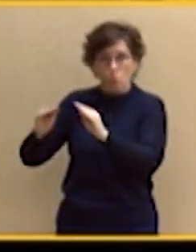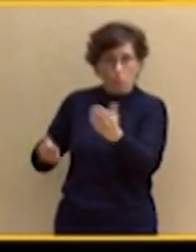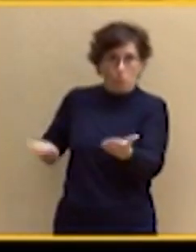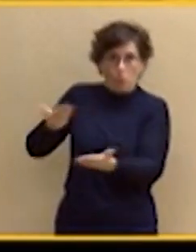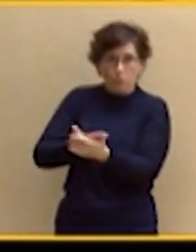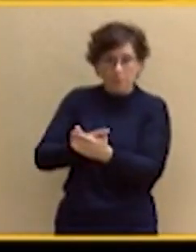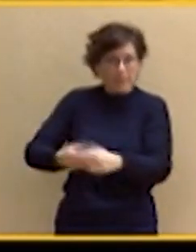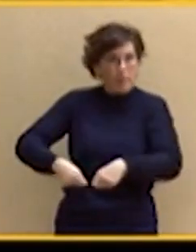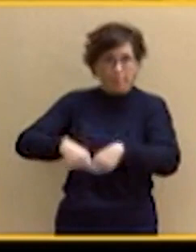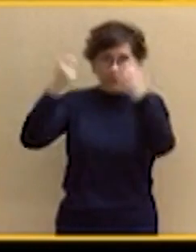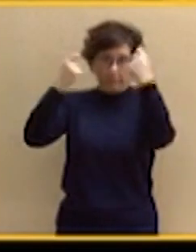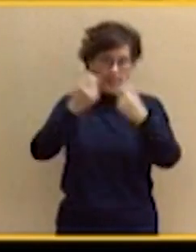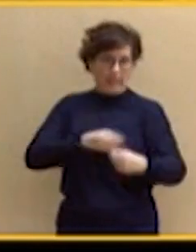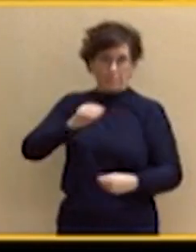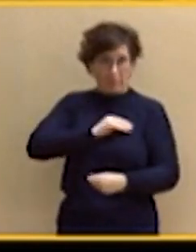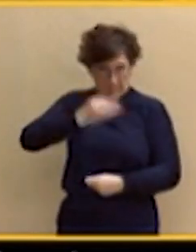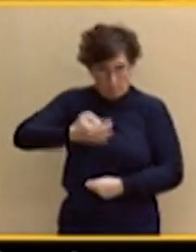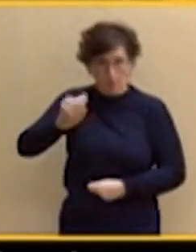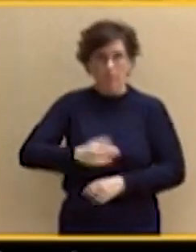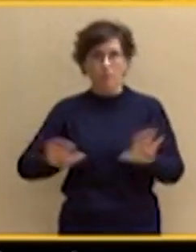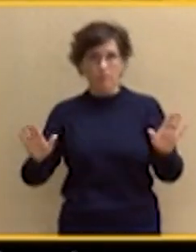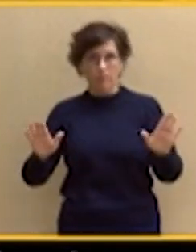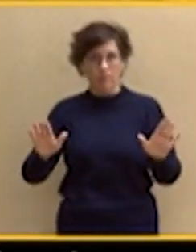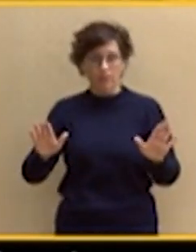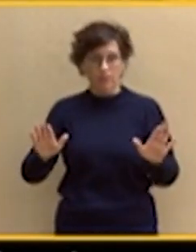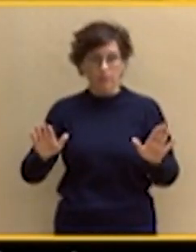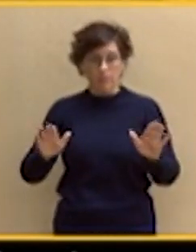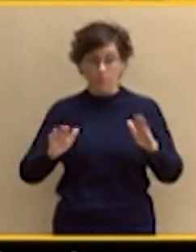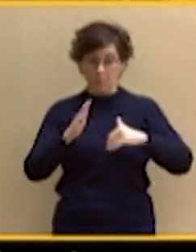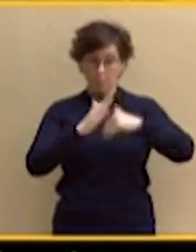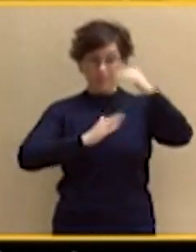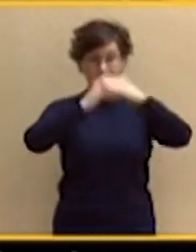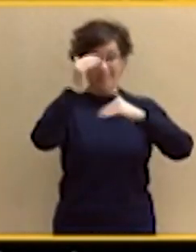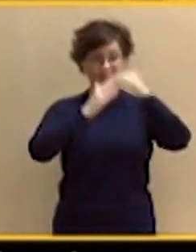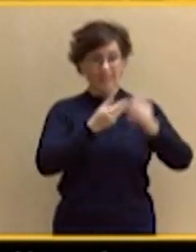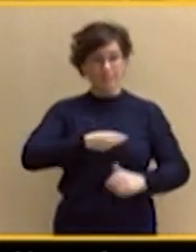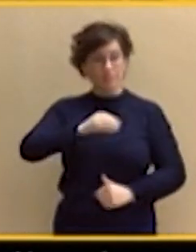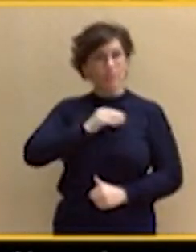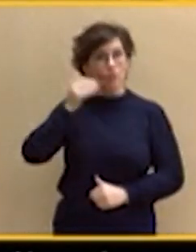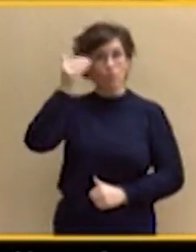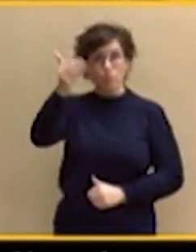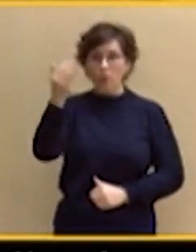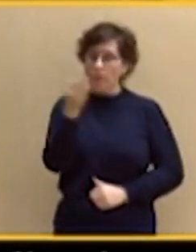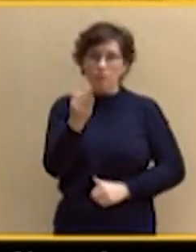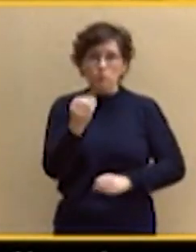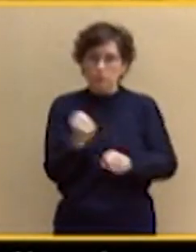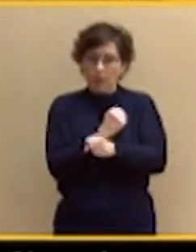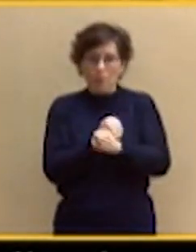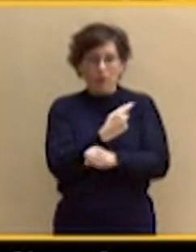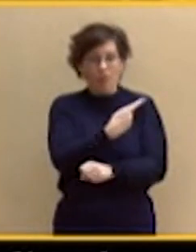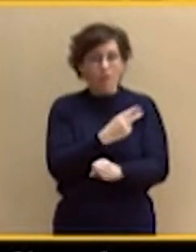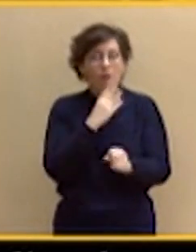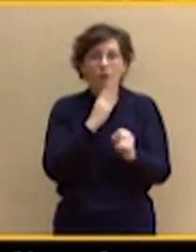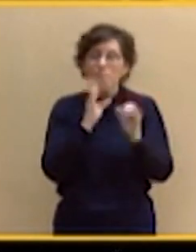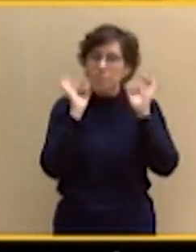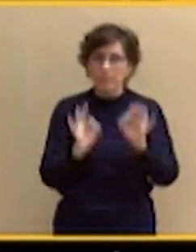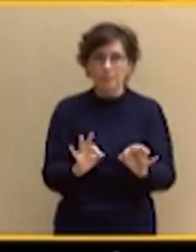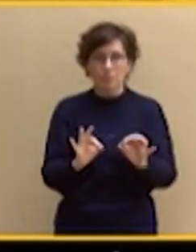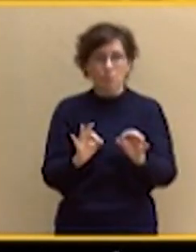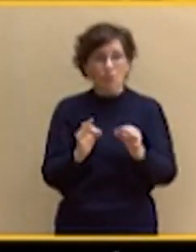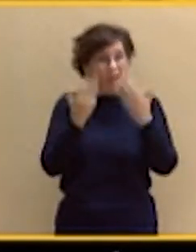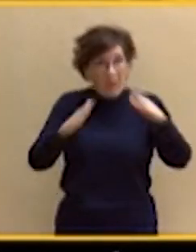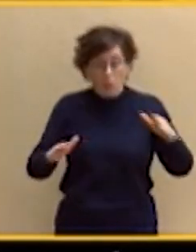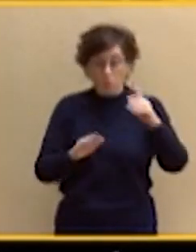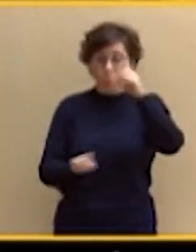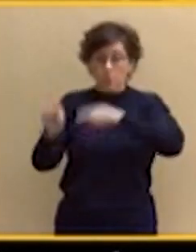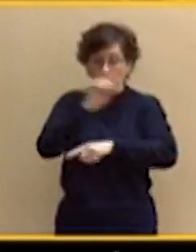España de verdad. Y, por lo tanto, para construir una España de futuro necesitamos continuar por esta vía, sorteando incluso aquellos obstáculos que quizás,